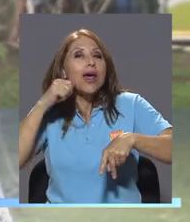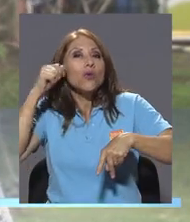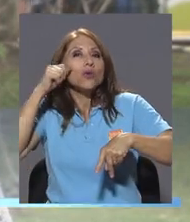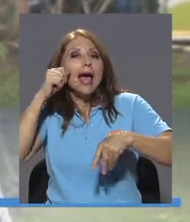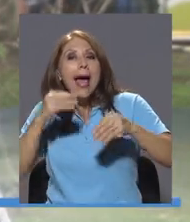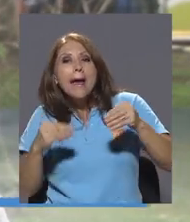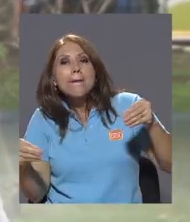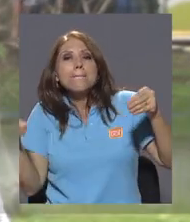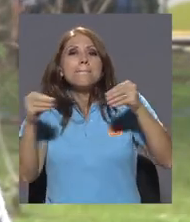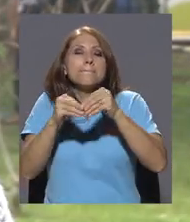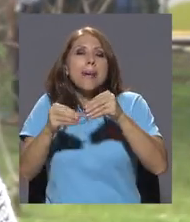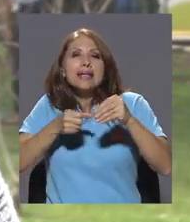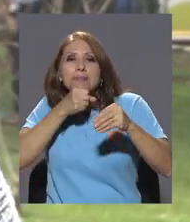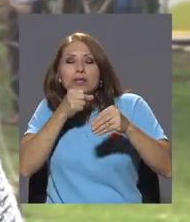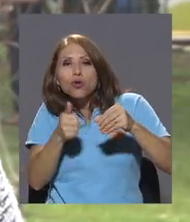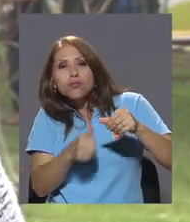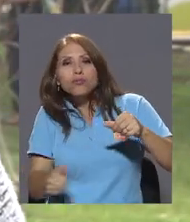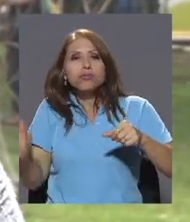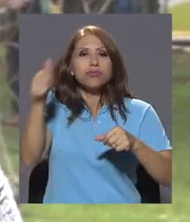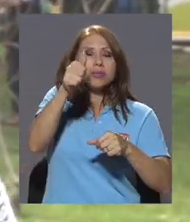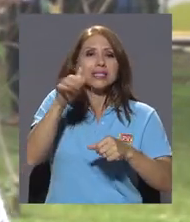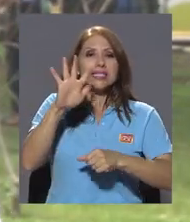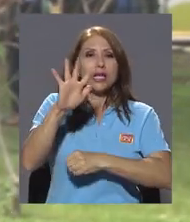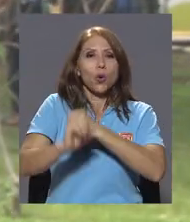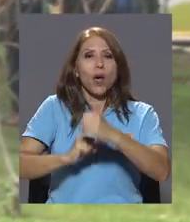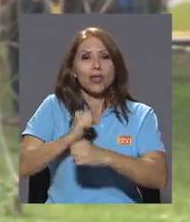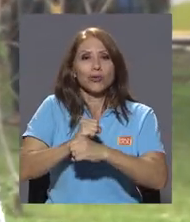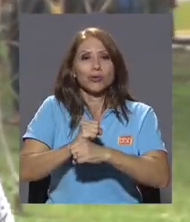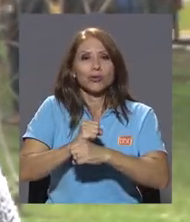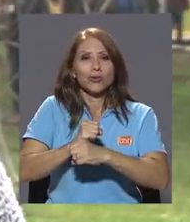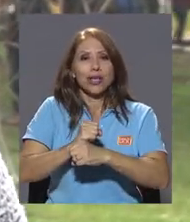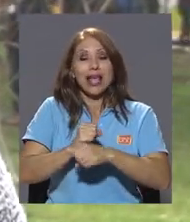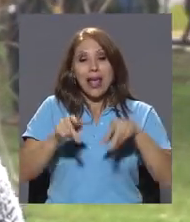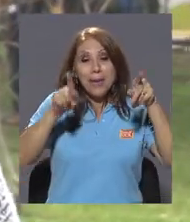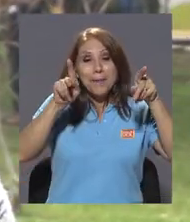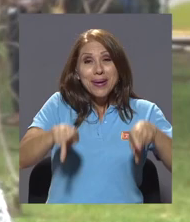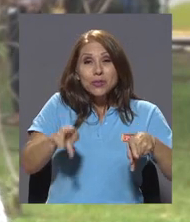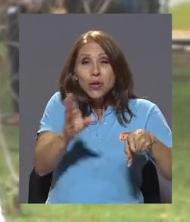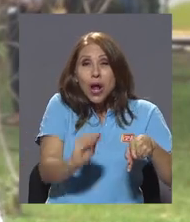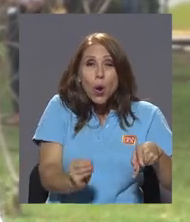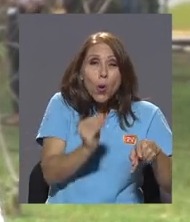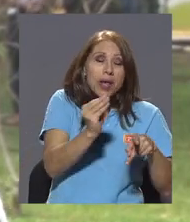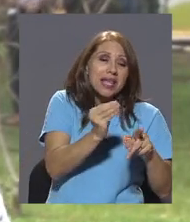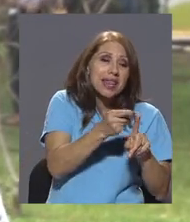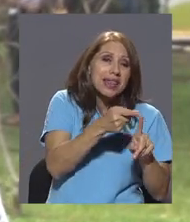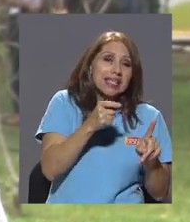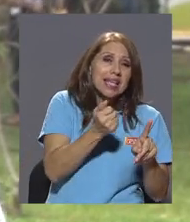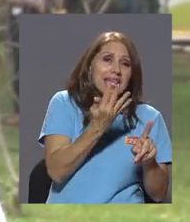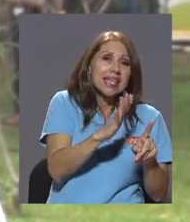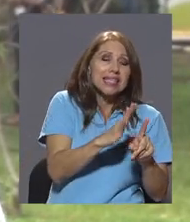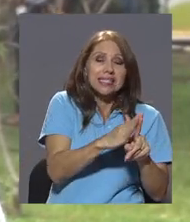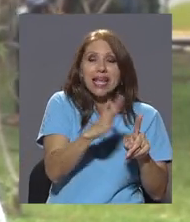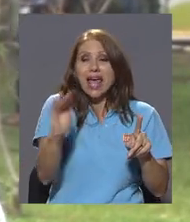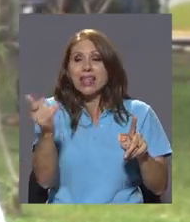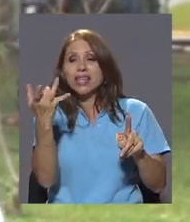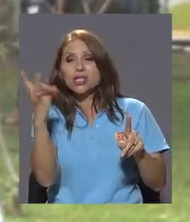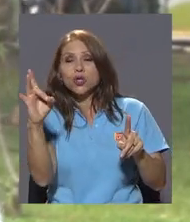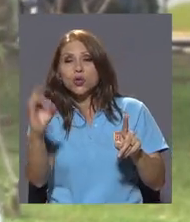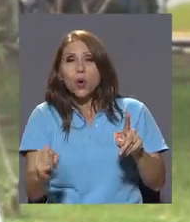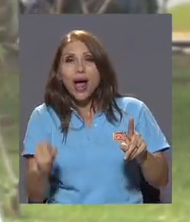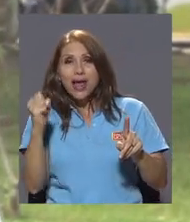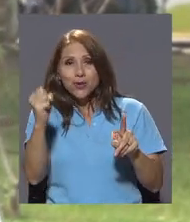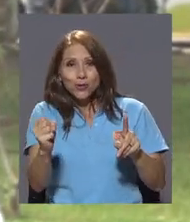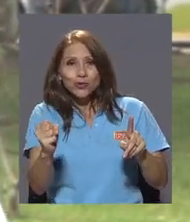con la persona menor de edad. Y cuando la persona menor de edad tiene entre 15 a 18 años, sanciona el delito